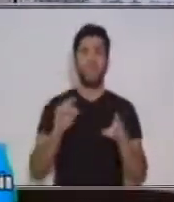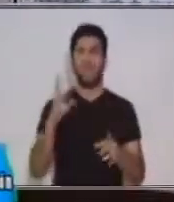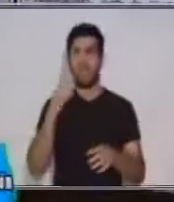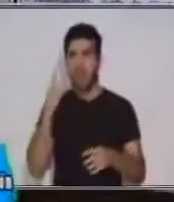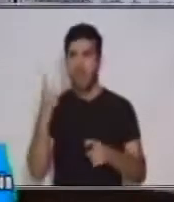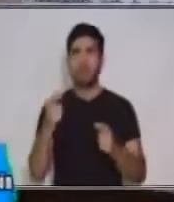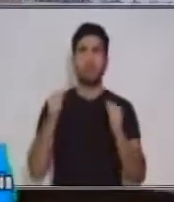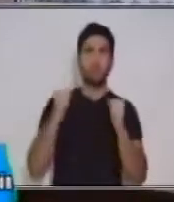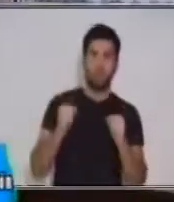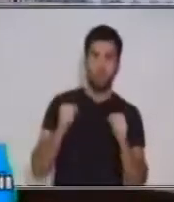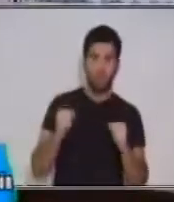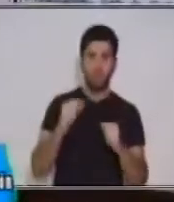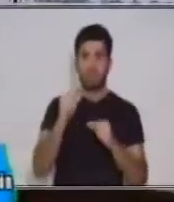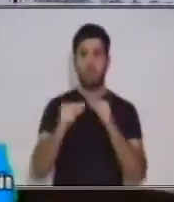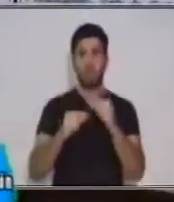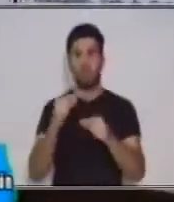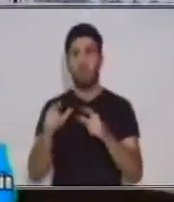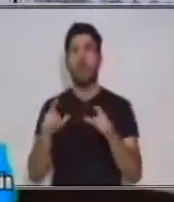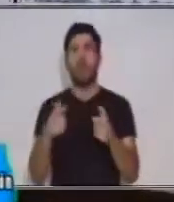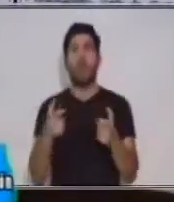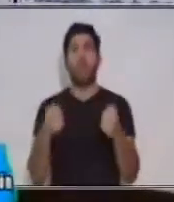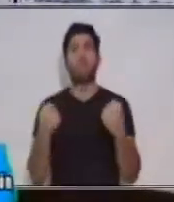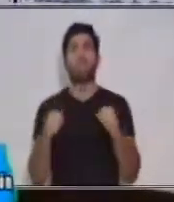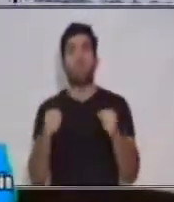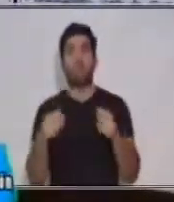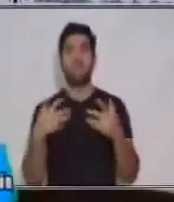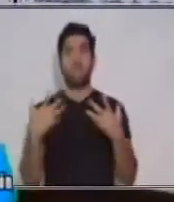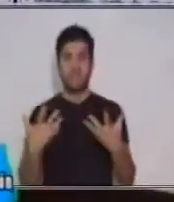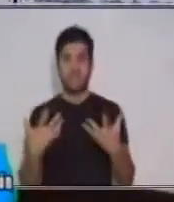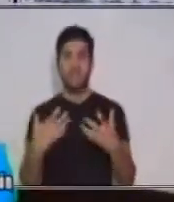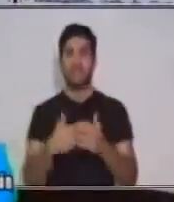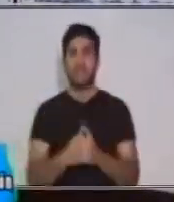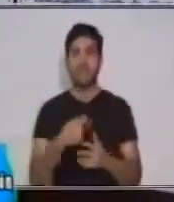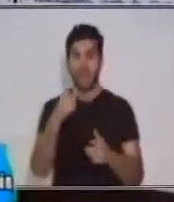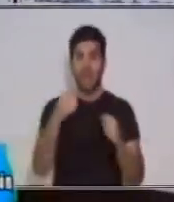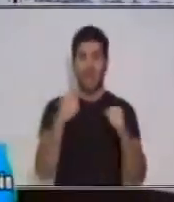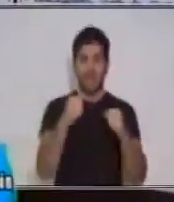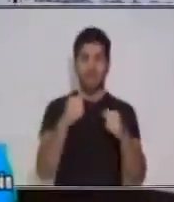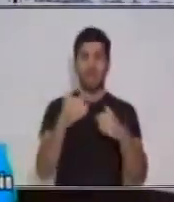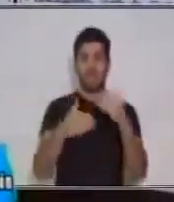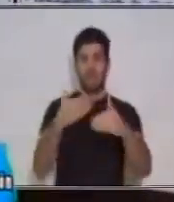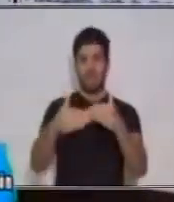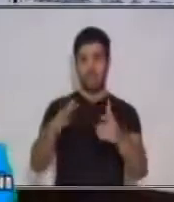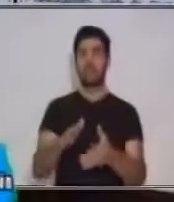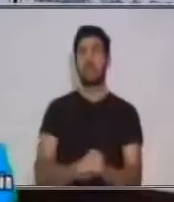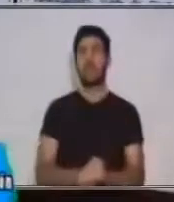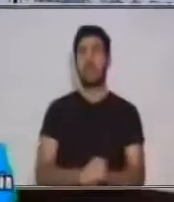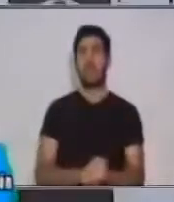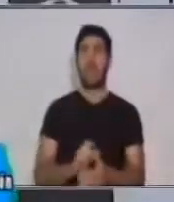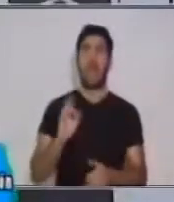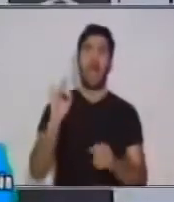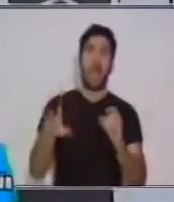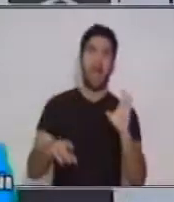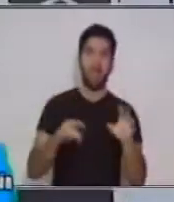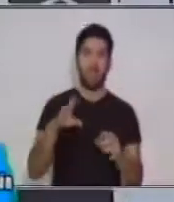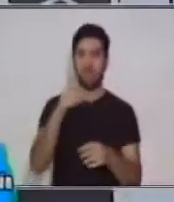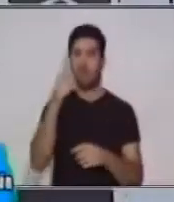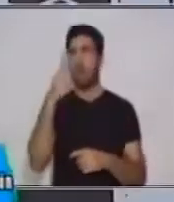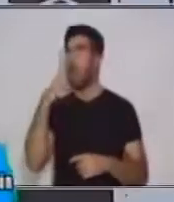nos cuesta un poquito poder crearla. Muchas veces vemos que hay